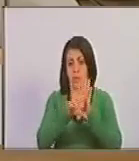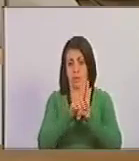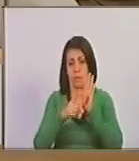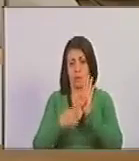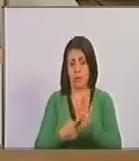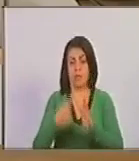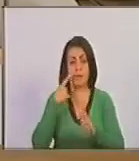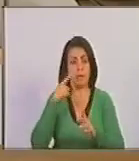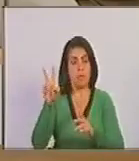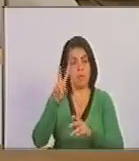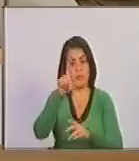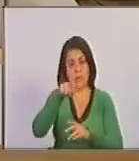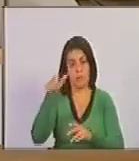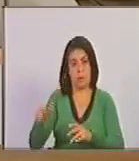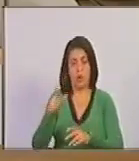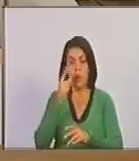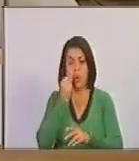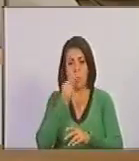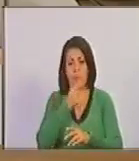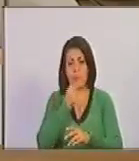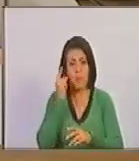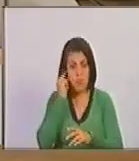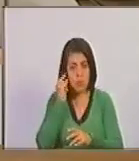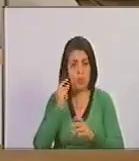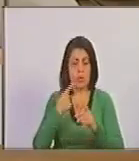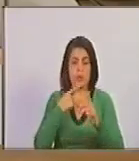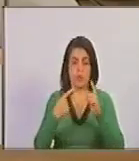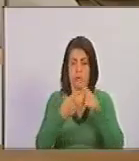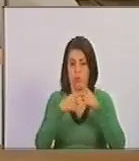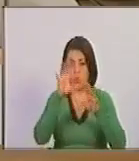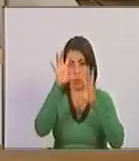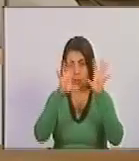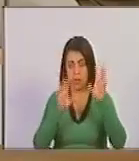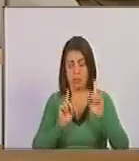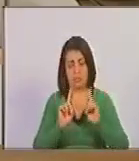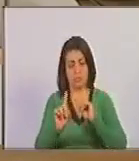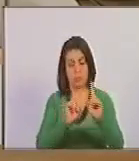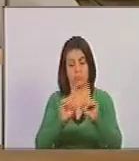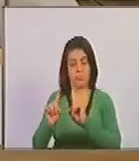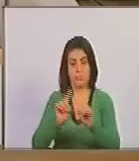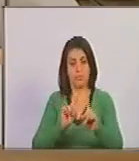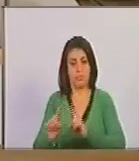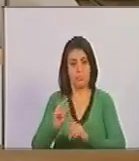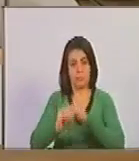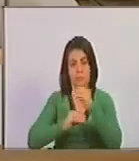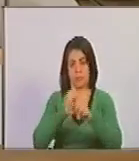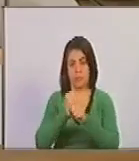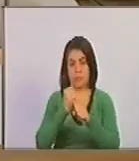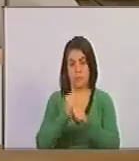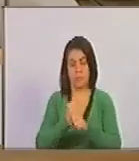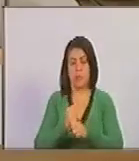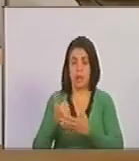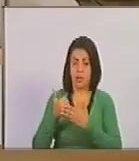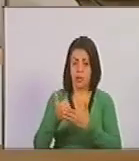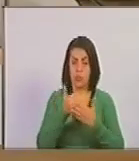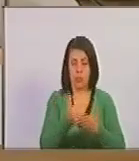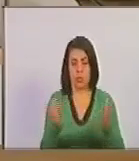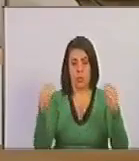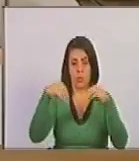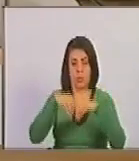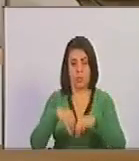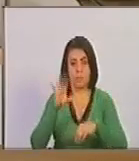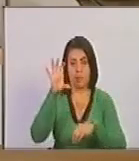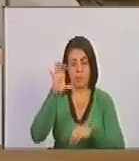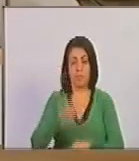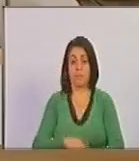rigen a las venezolanas, venezolanos, extranjeras y extranjeros con ocasión del trabajo prestado o convenido en